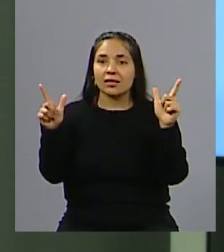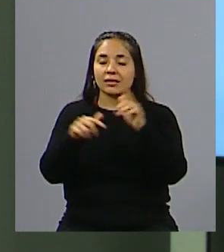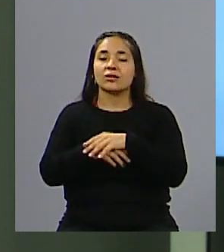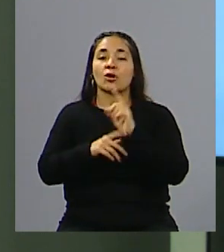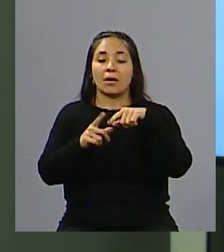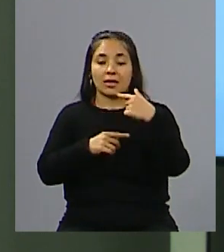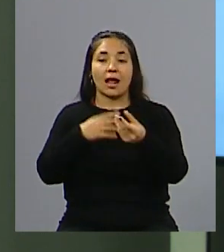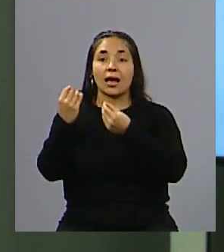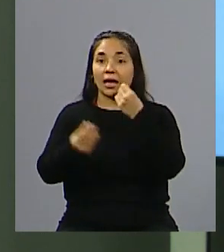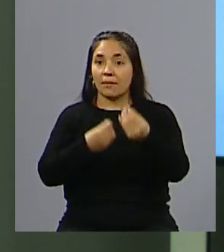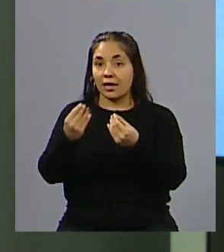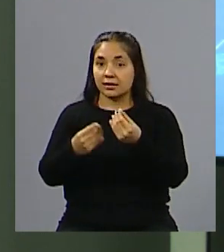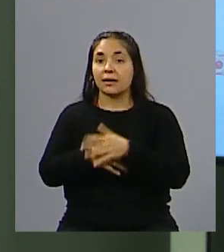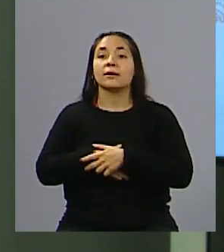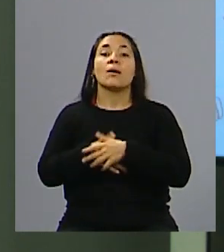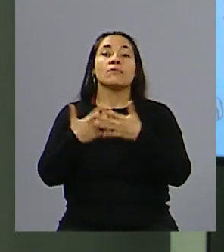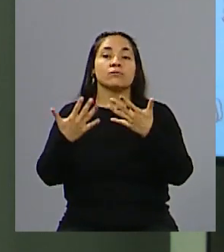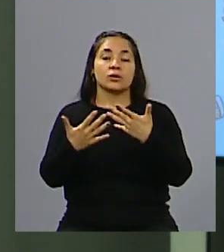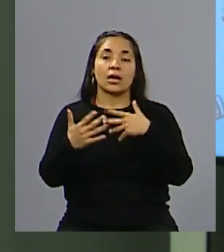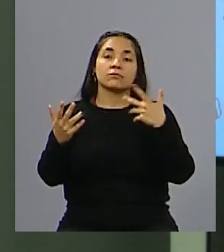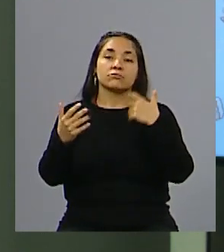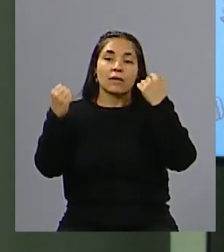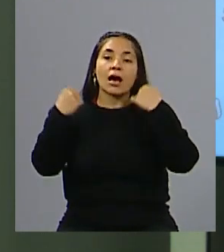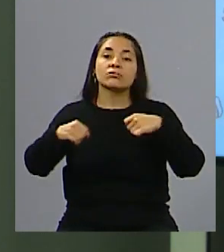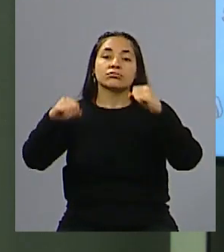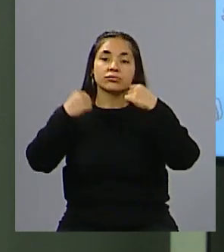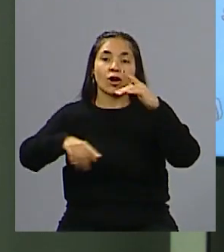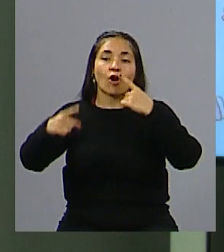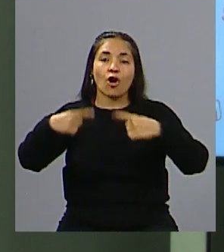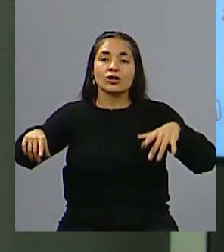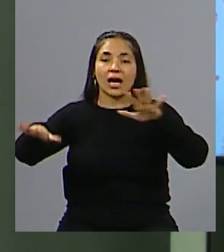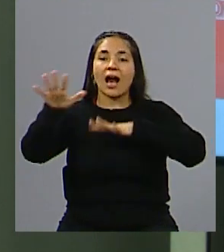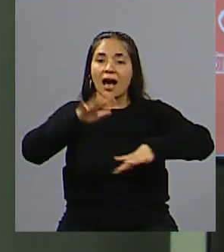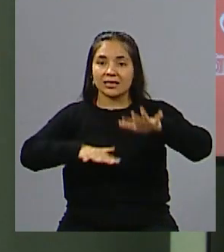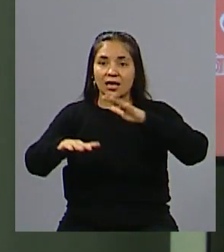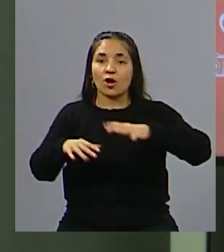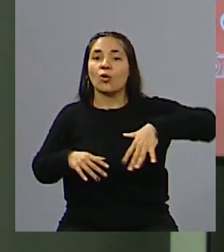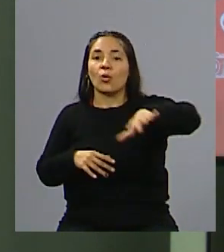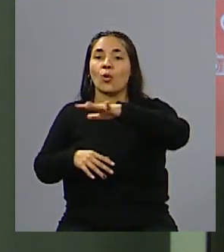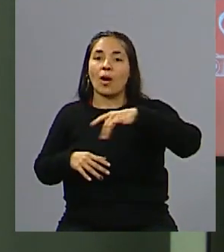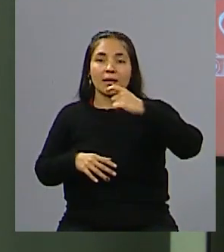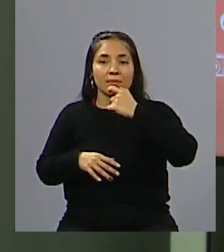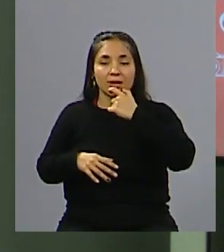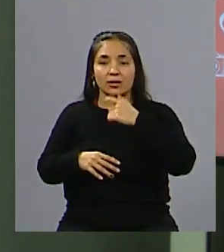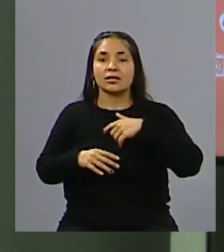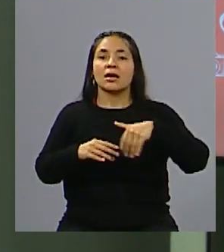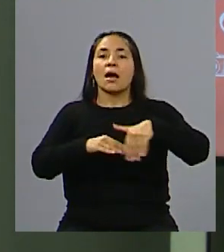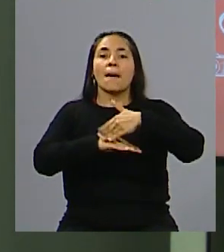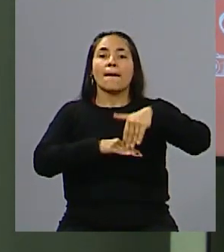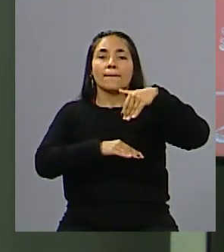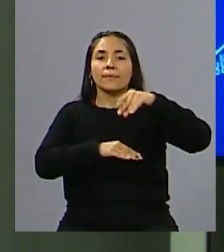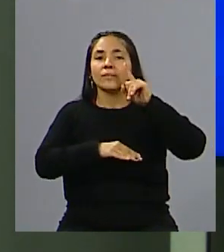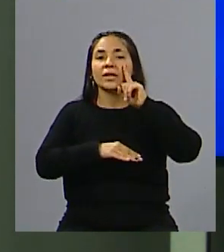sucediendo mañana, también atentas, porque van a ser varias las actividades que van a desarrollar ahí, en ese punto de la ciudad de Mendoza. Mitre y